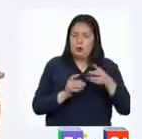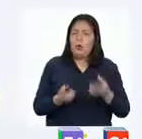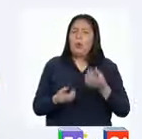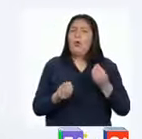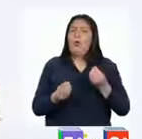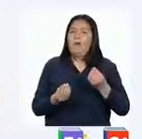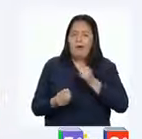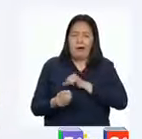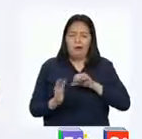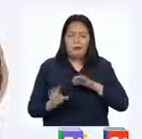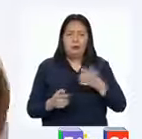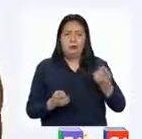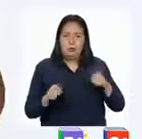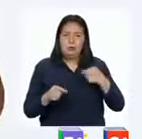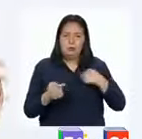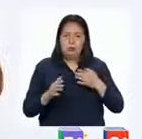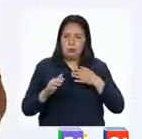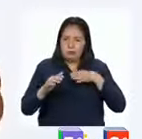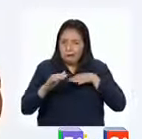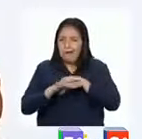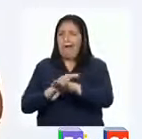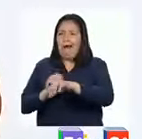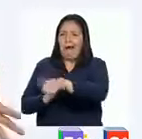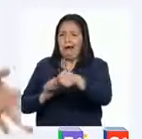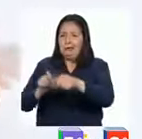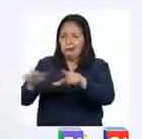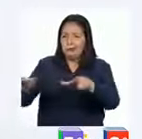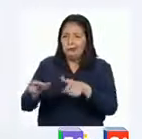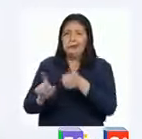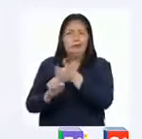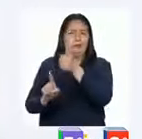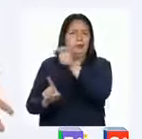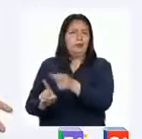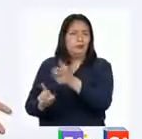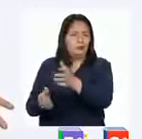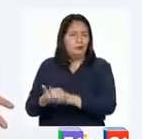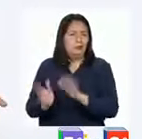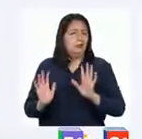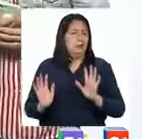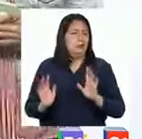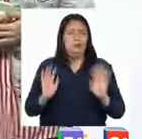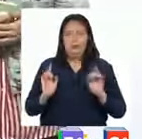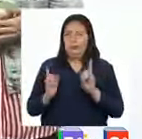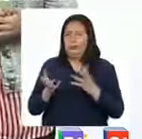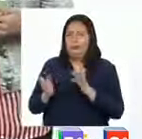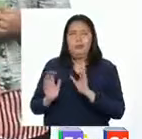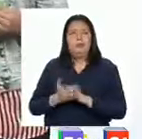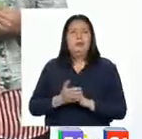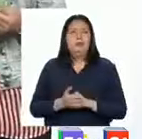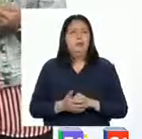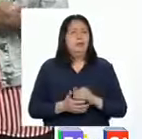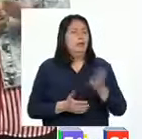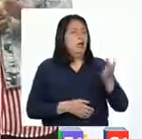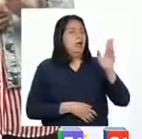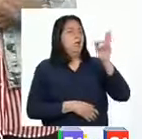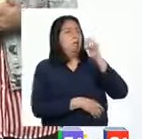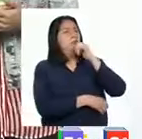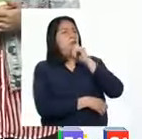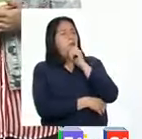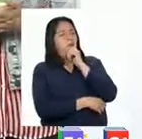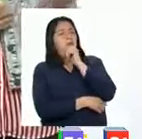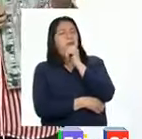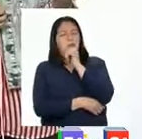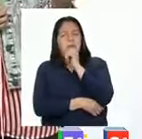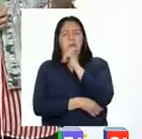forma de actuar cuando nosotros invadimos el espacio personal de otros involuntariamente. Mmm, profesora, entonces,